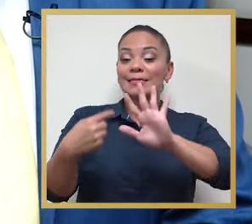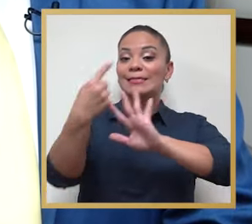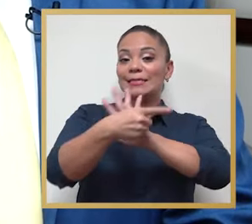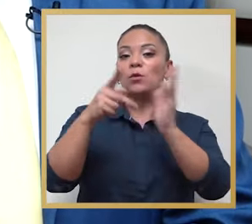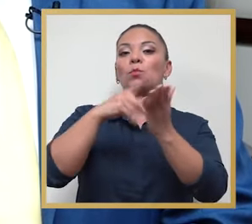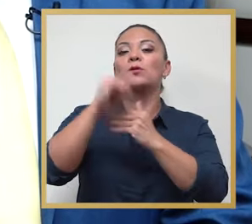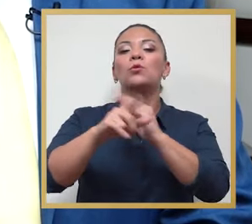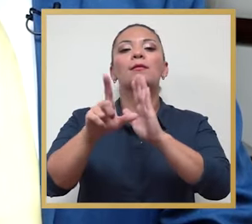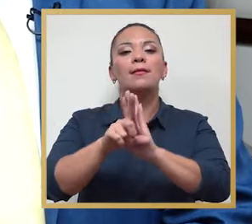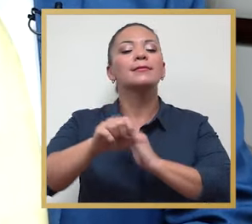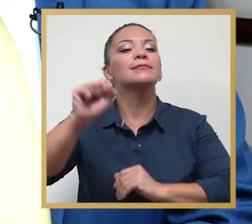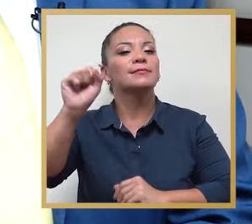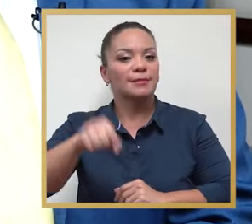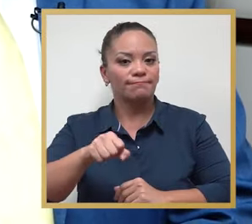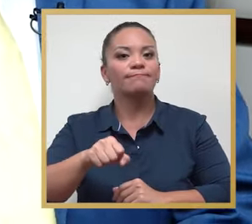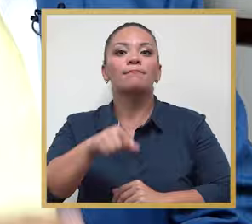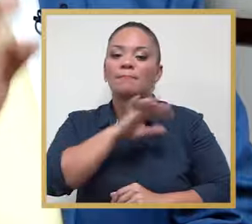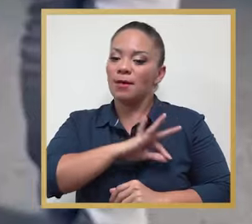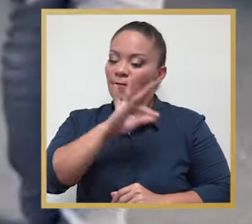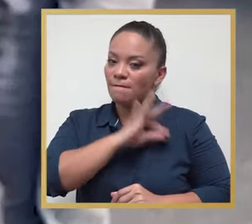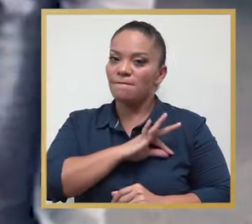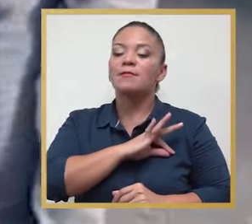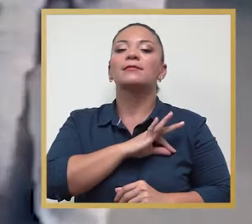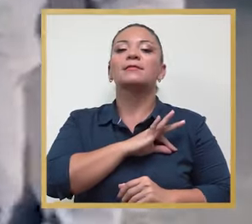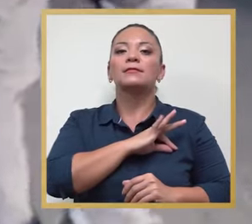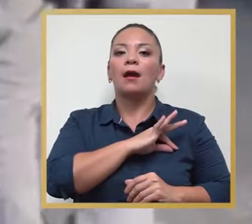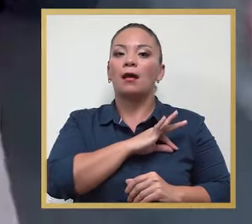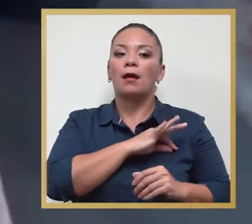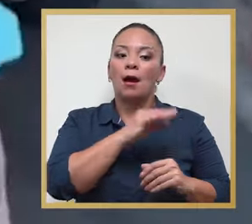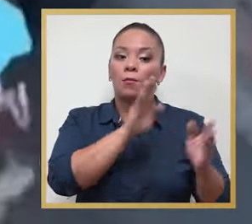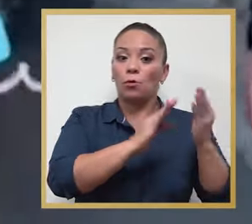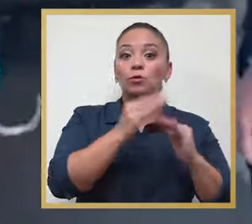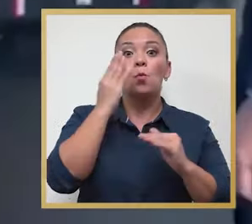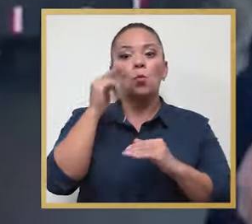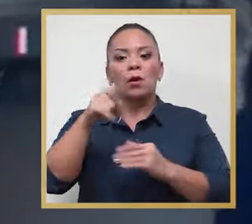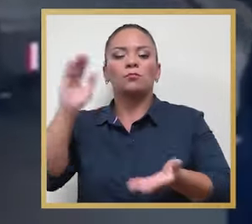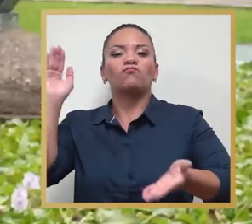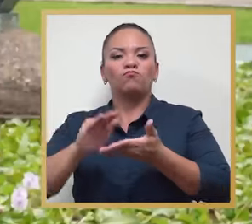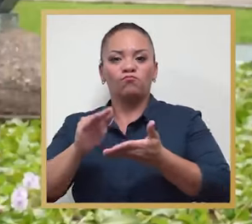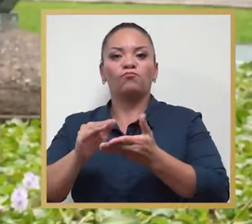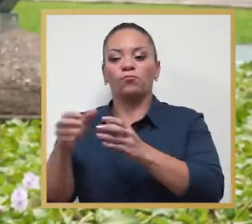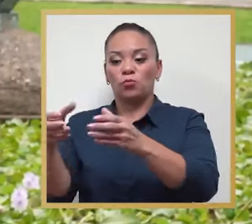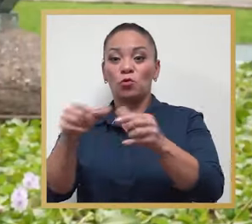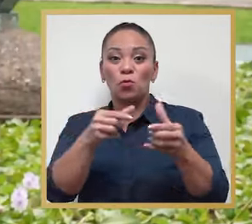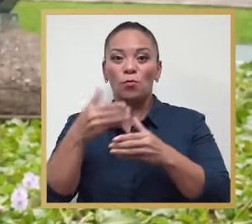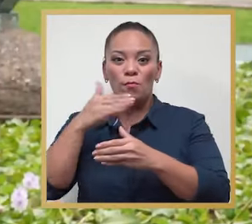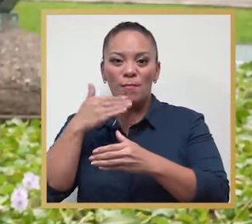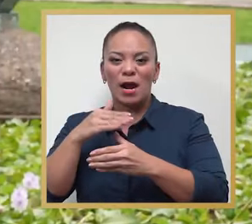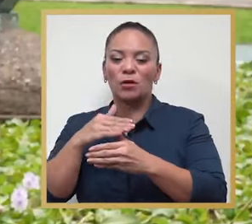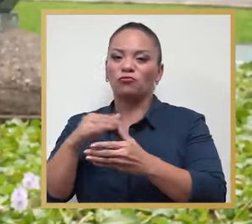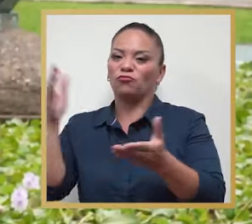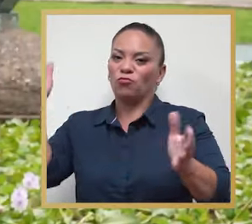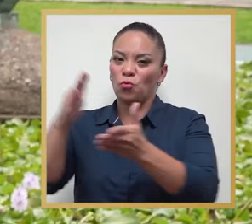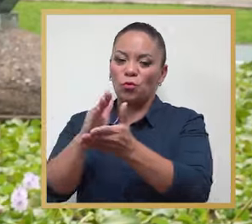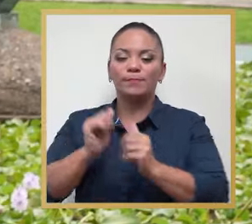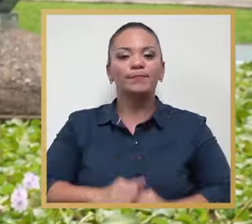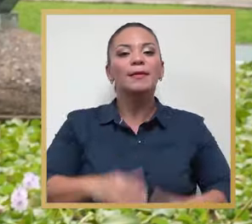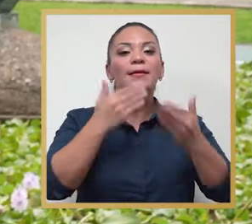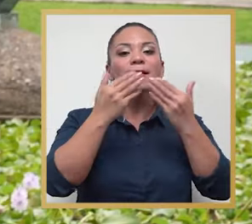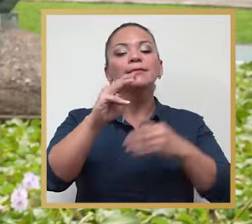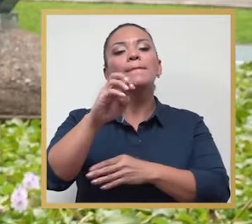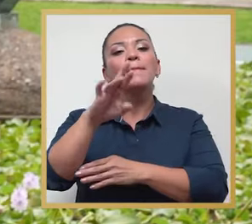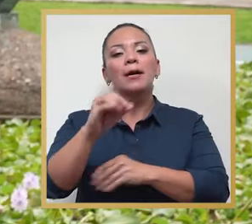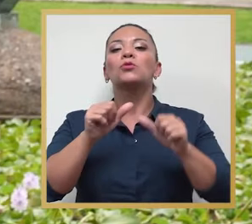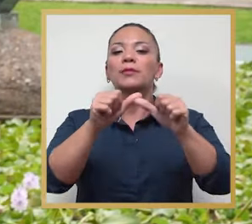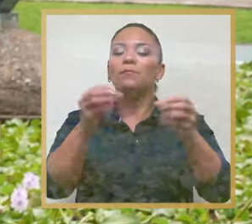sí impactan a la criminalidad organizada porque van dirigidas contra ella. Gracias Don Mario. Continuamos con más